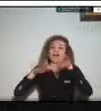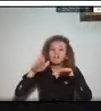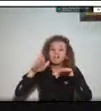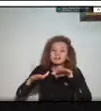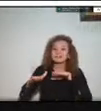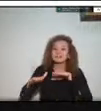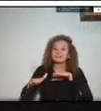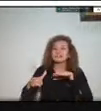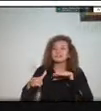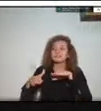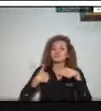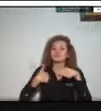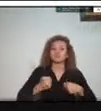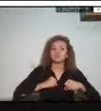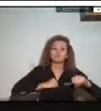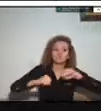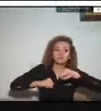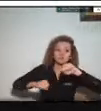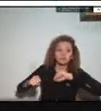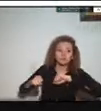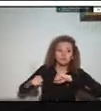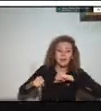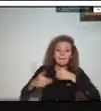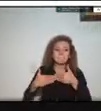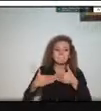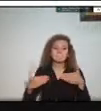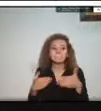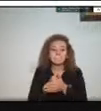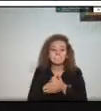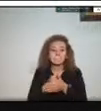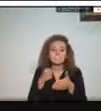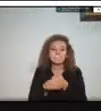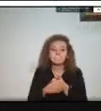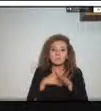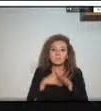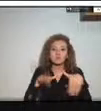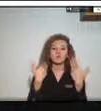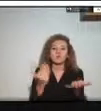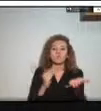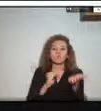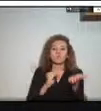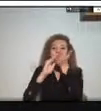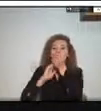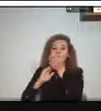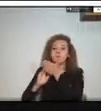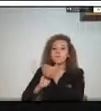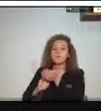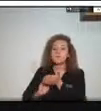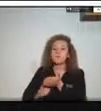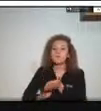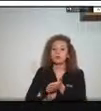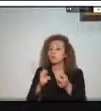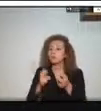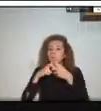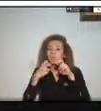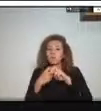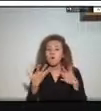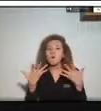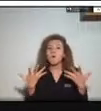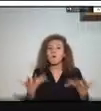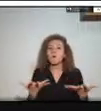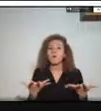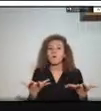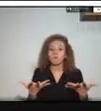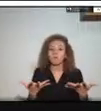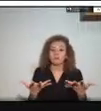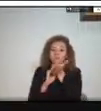poder solucionar definitivamente las calamidades que nos que estamos afrontando ustedes saben que la comunidad así